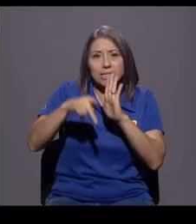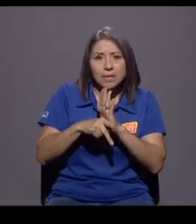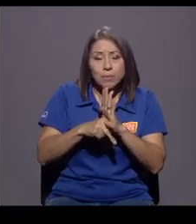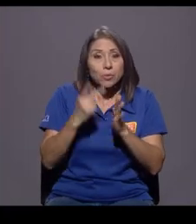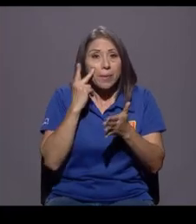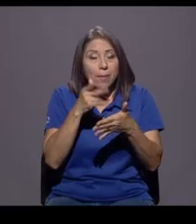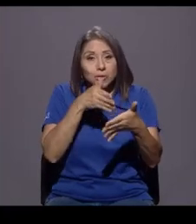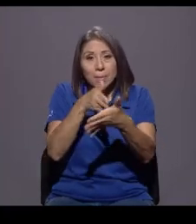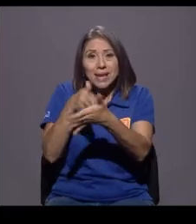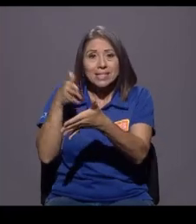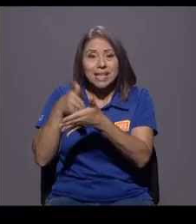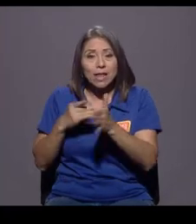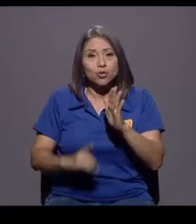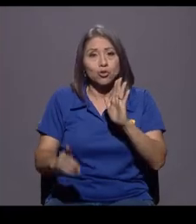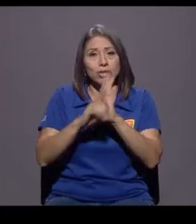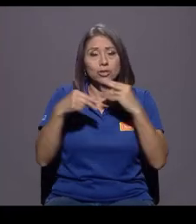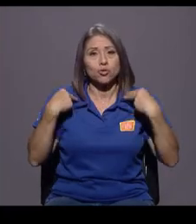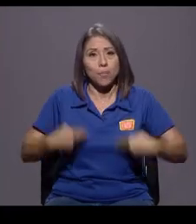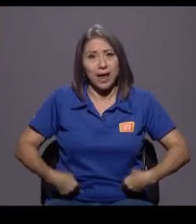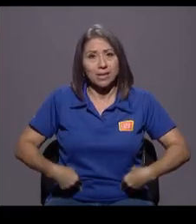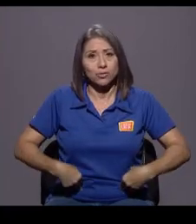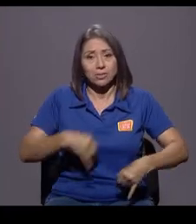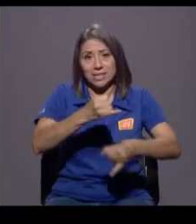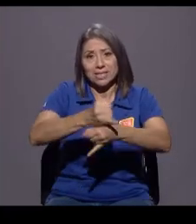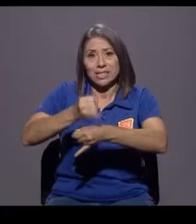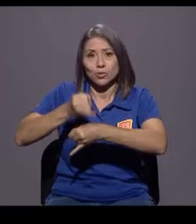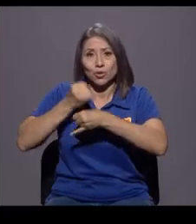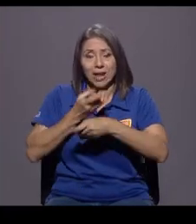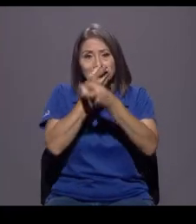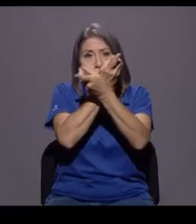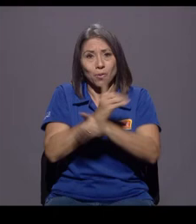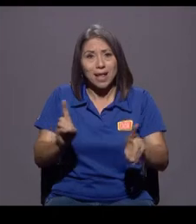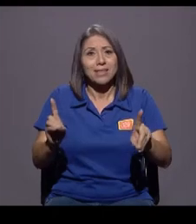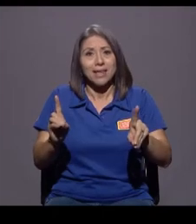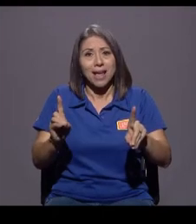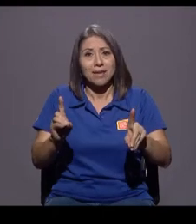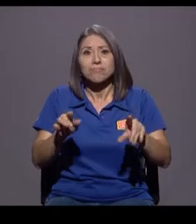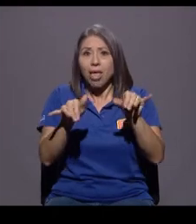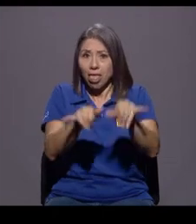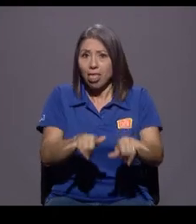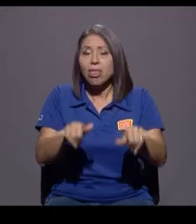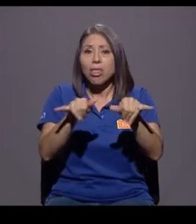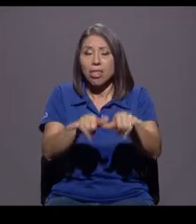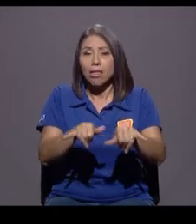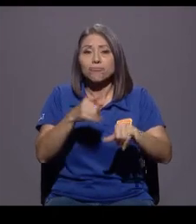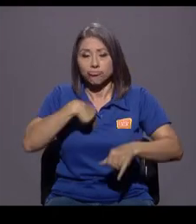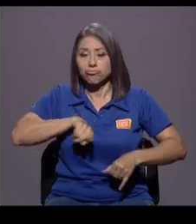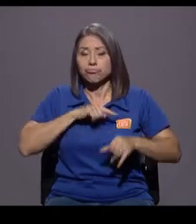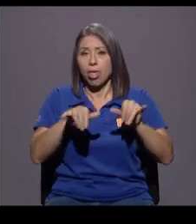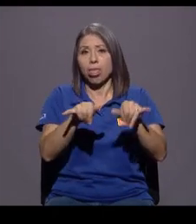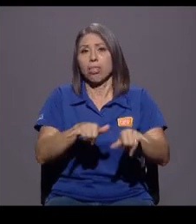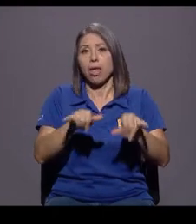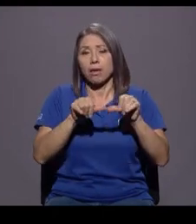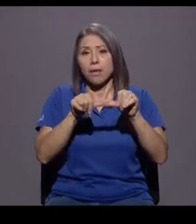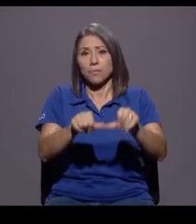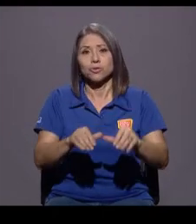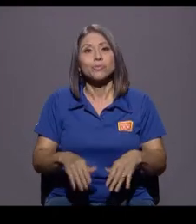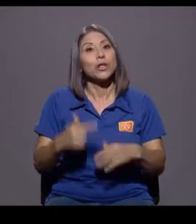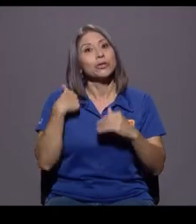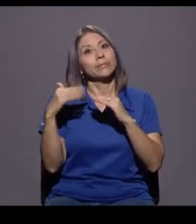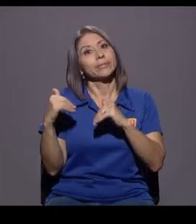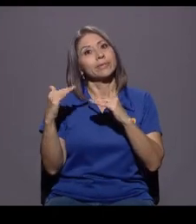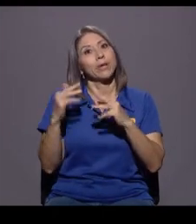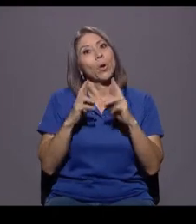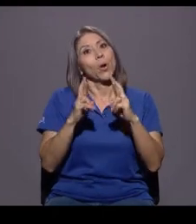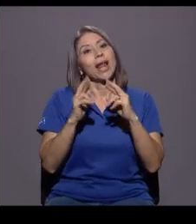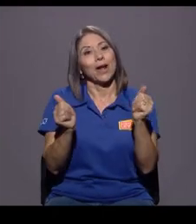humanos y la institucionalidad democrática, etc., pues estaremos, ¿verdad? Ya digo, espero ojalá con